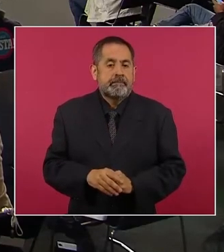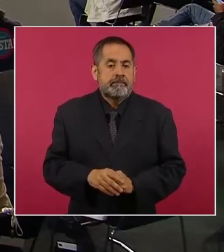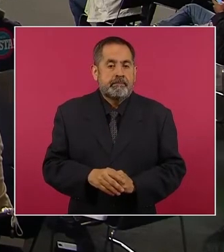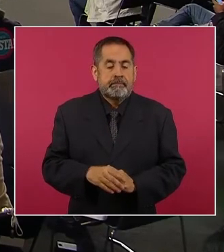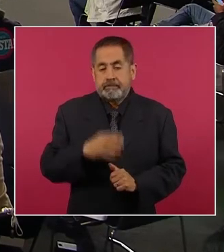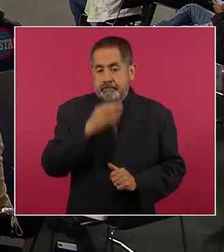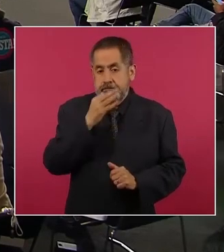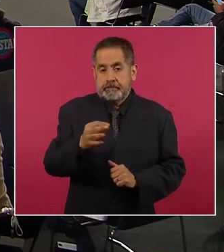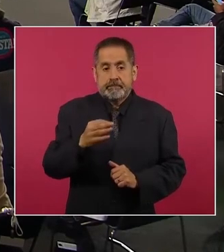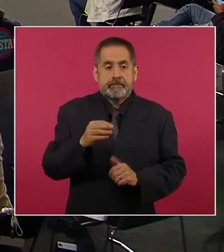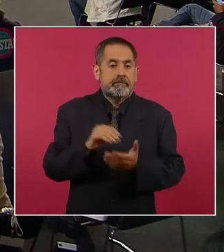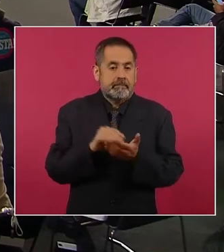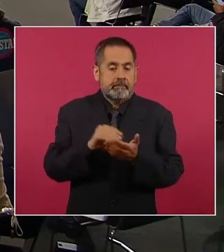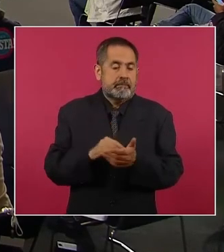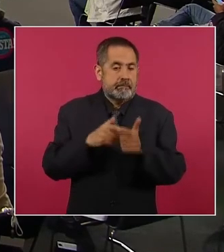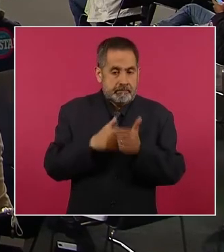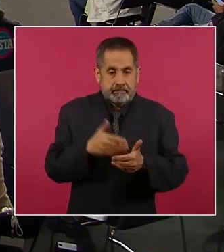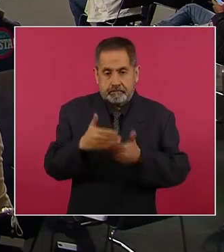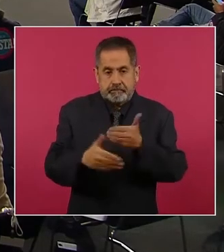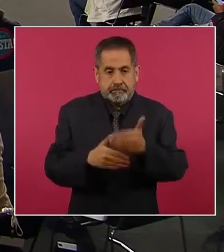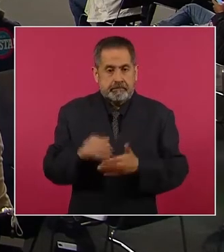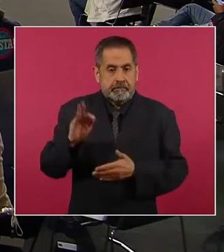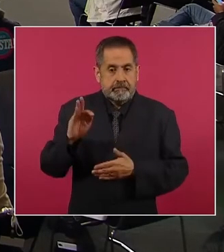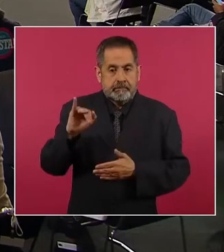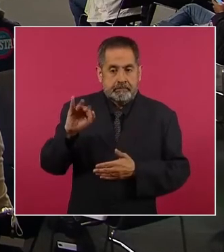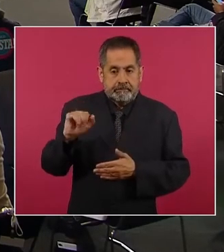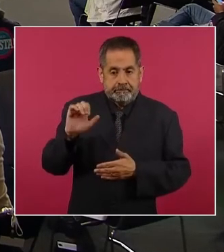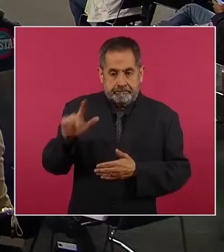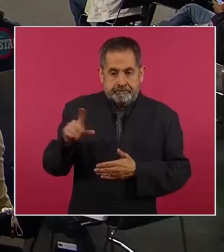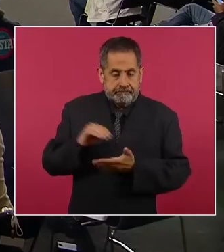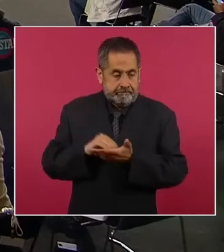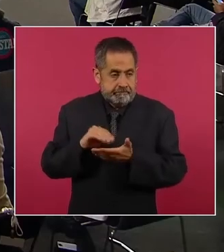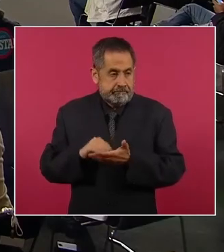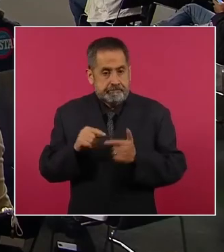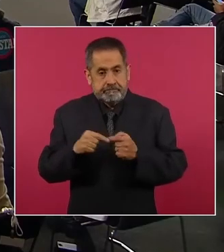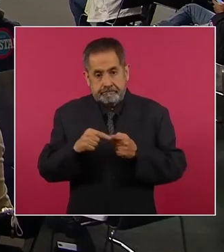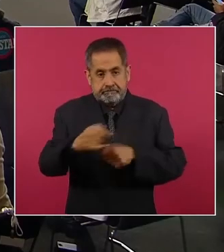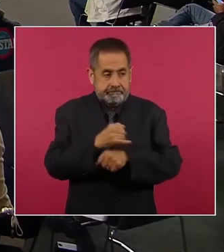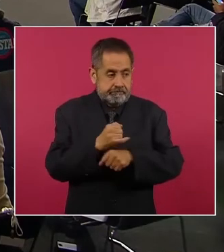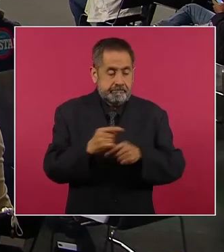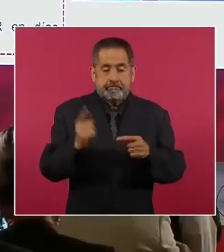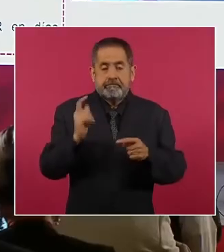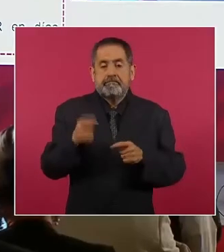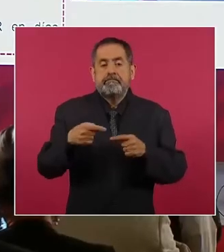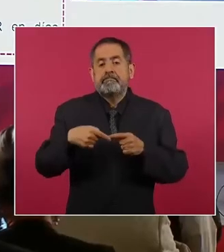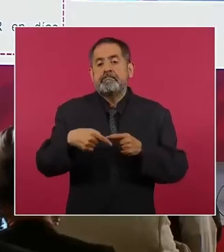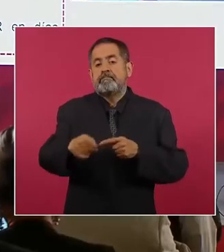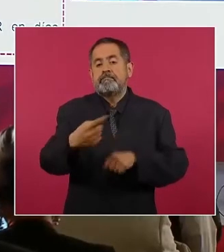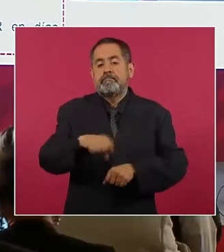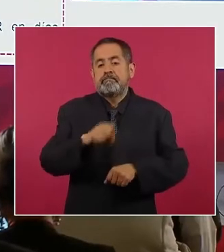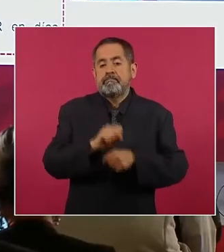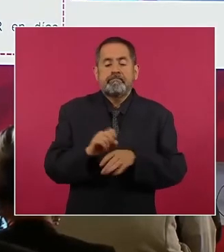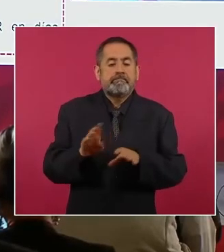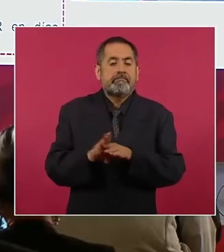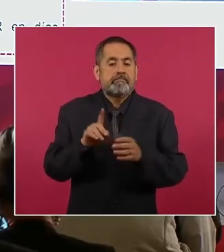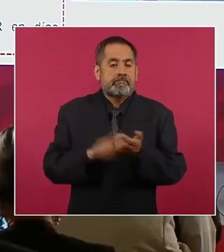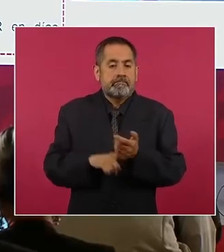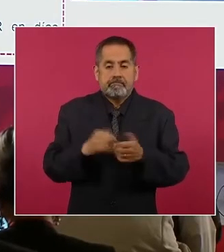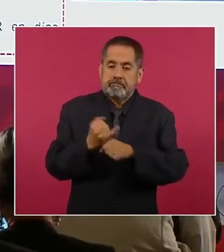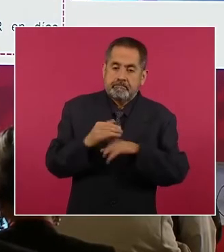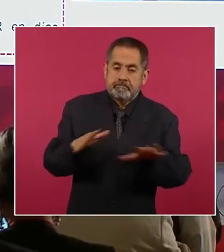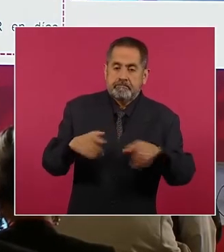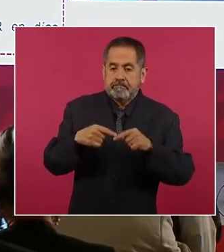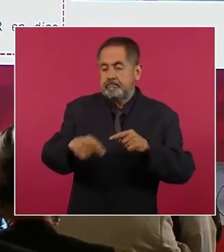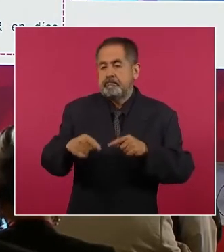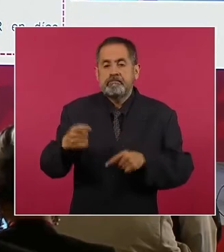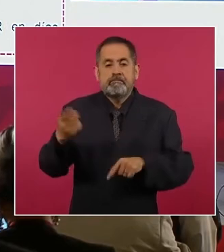esto seguirá por parte de la Fiscalía, pero se tiene previsto para esta semana siguiente. Nos informa el